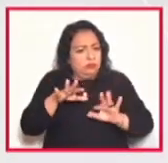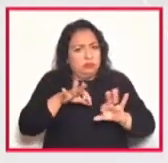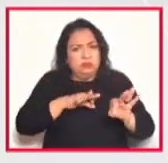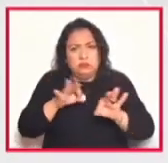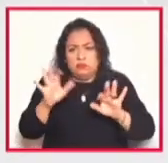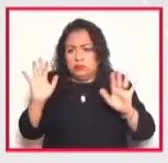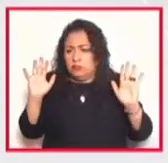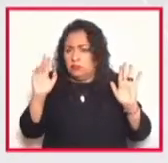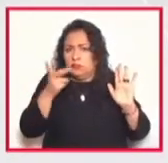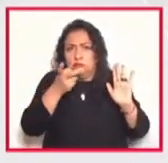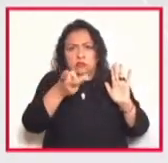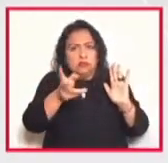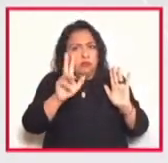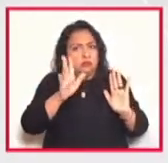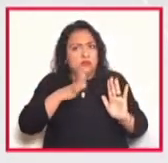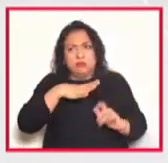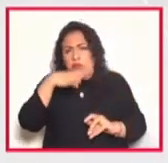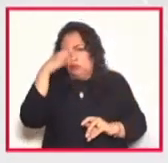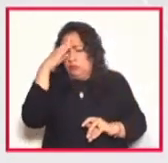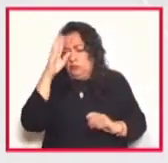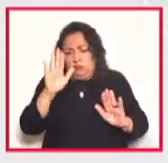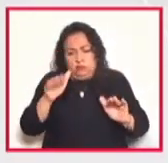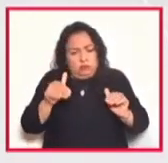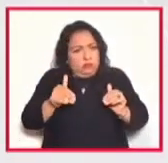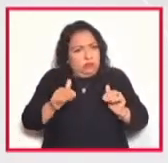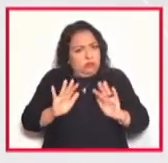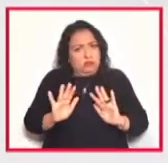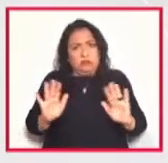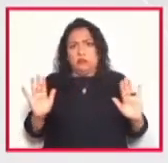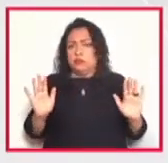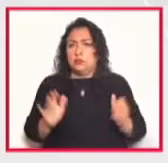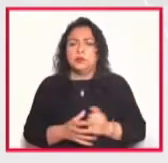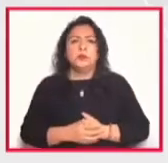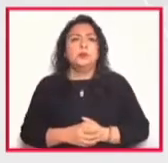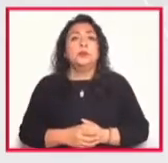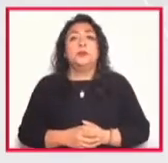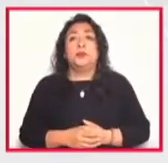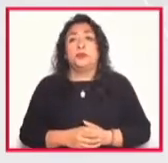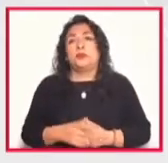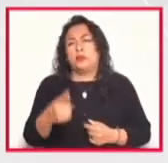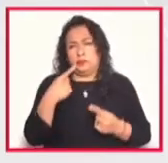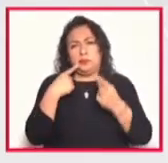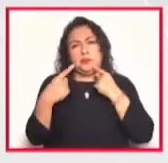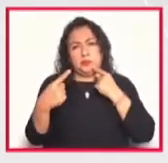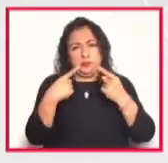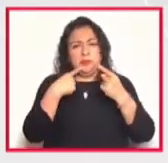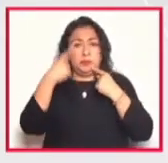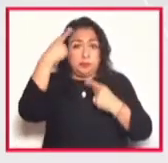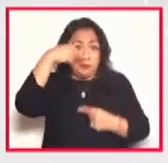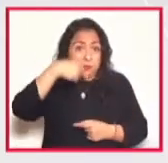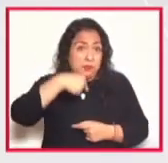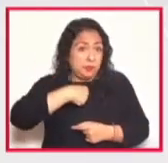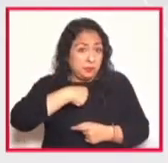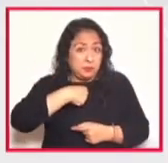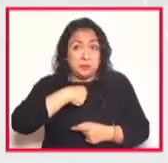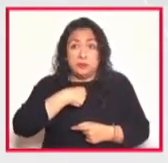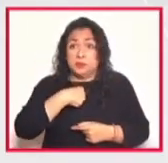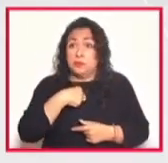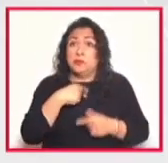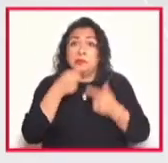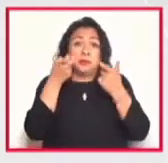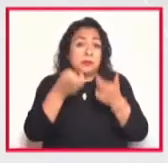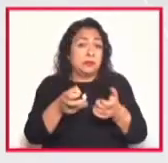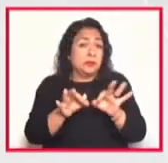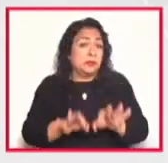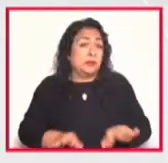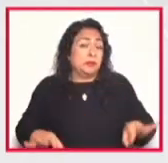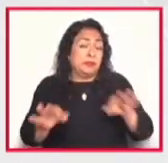de pensar y el diálogo para mí sigue siendo una de las herramientas más